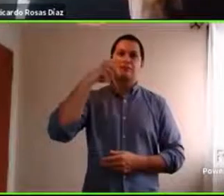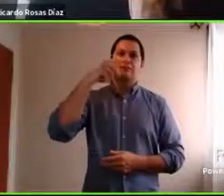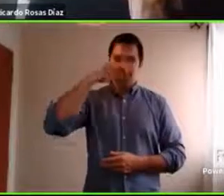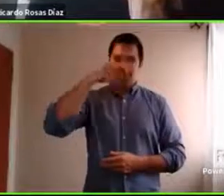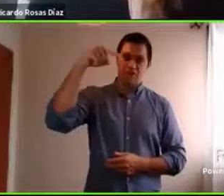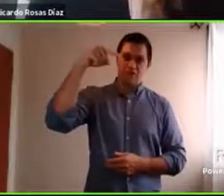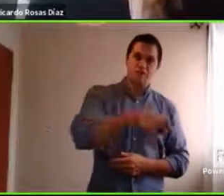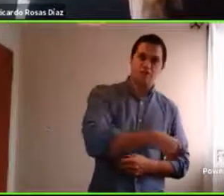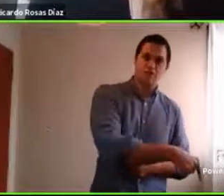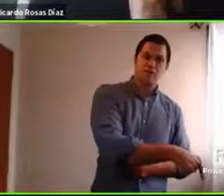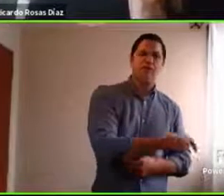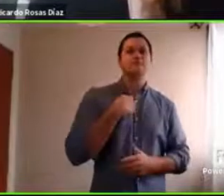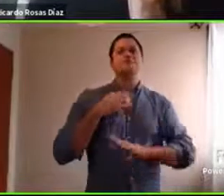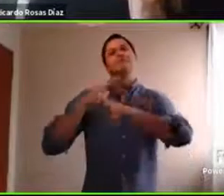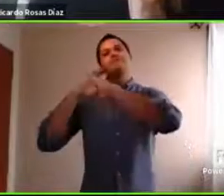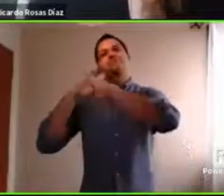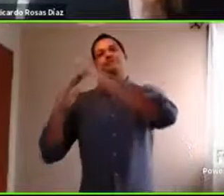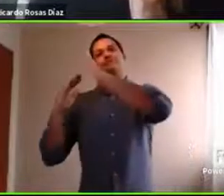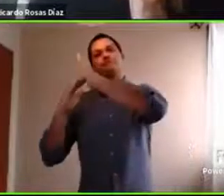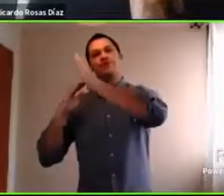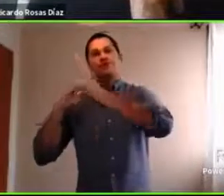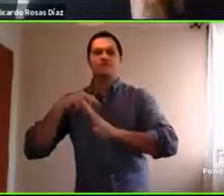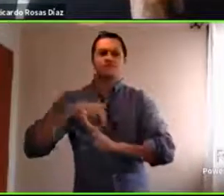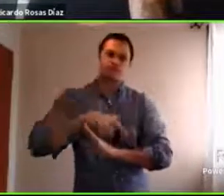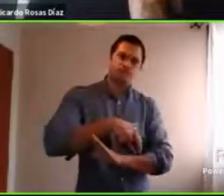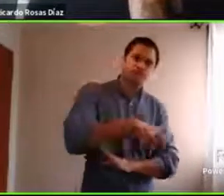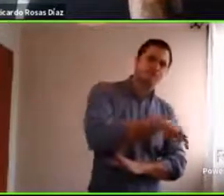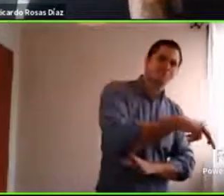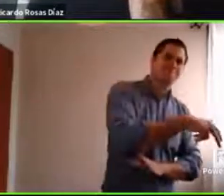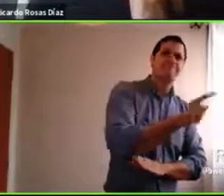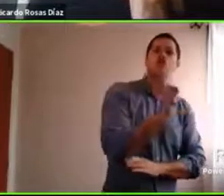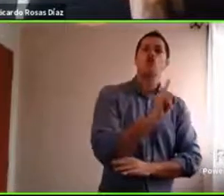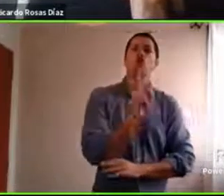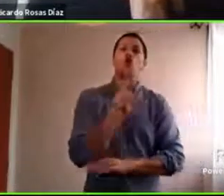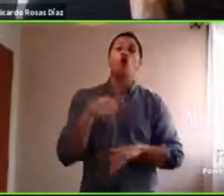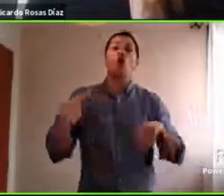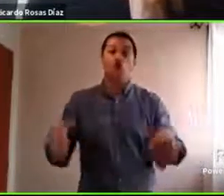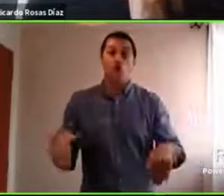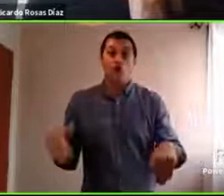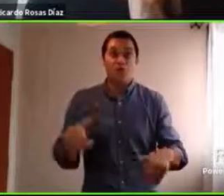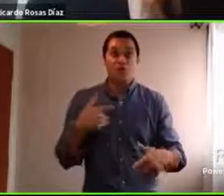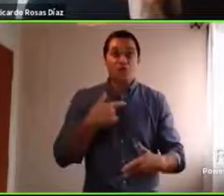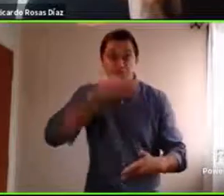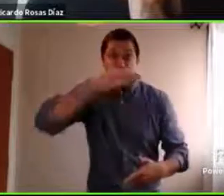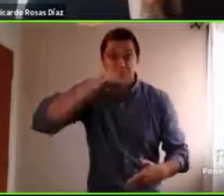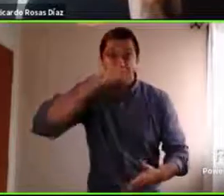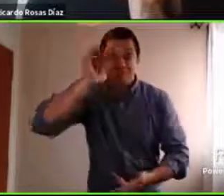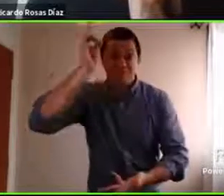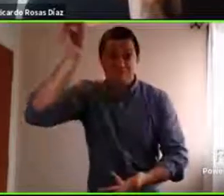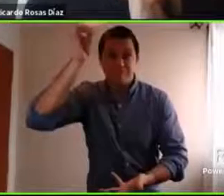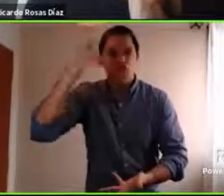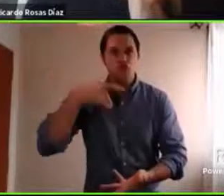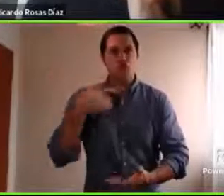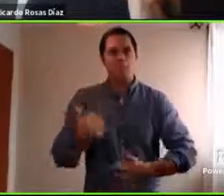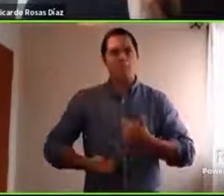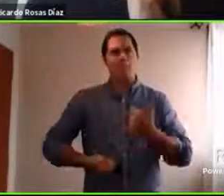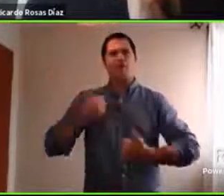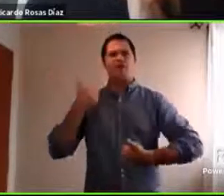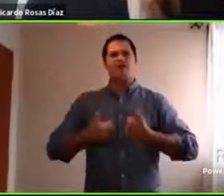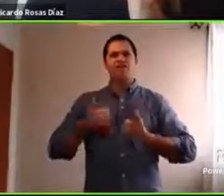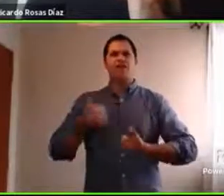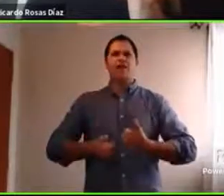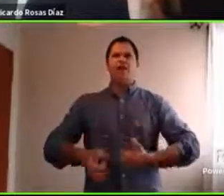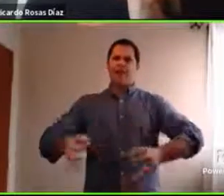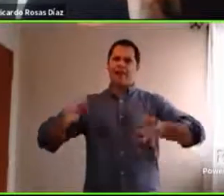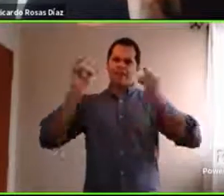profesional y tuve yo que tolerar una situación de incomodidad dentro de lo que yo me exijo como profesional en esta situación